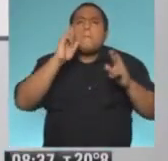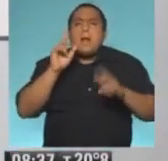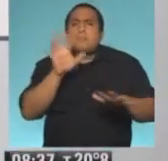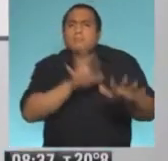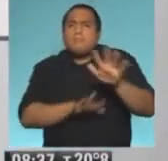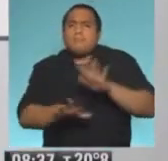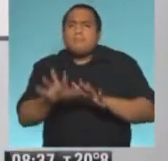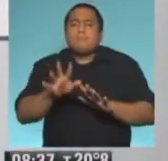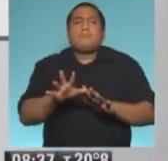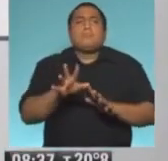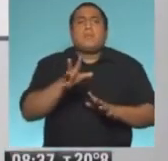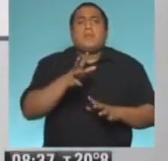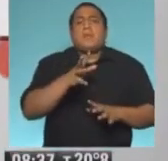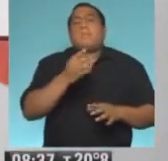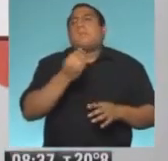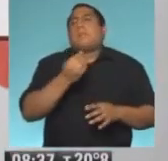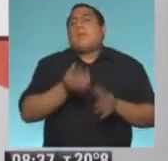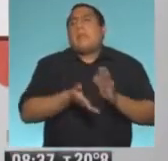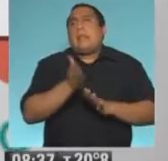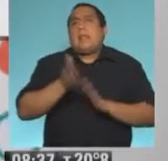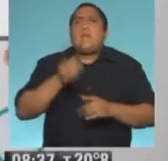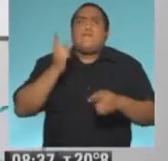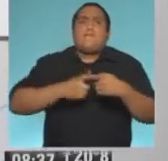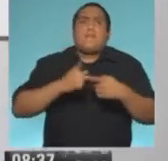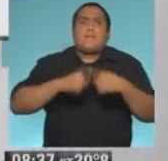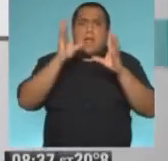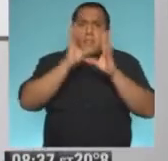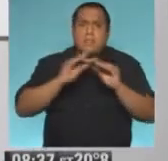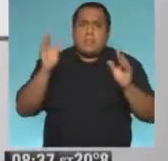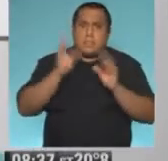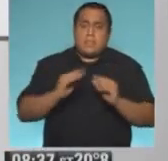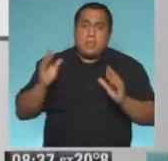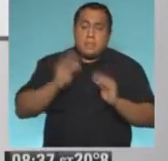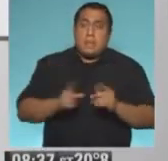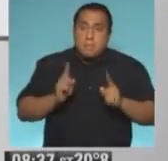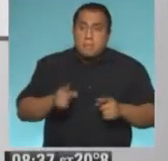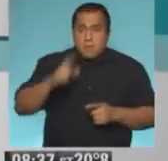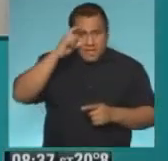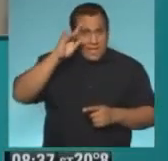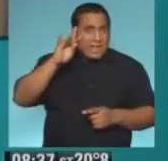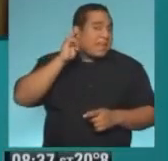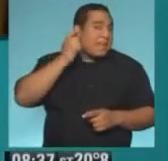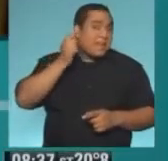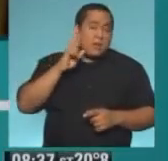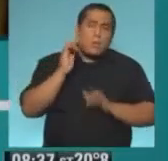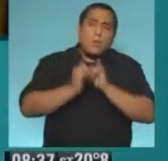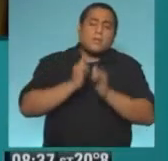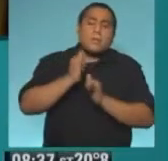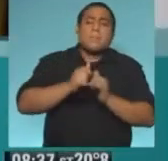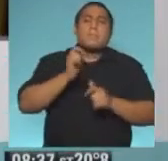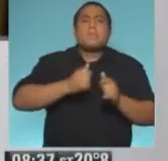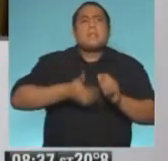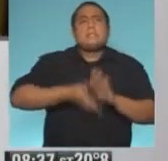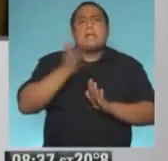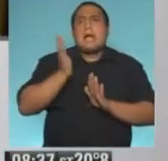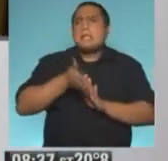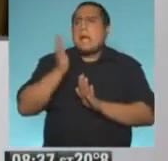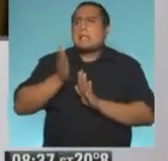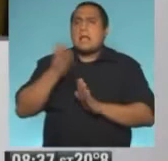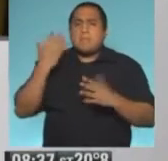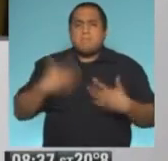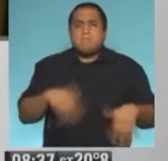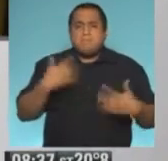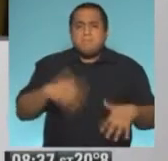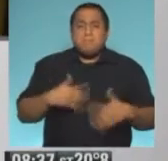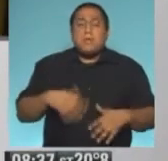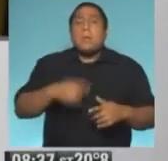las fiestas, digamos, navideñas. Que, bueno, un poquito lo que comentaba Edgar. Edgar, también es similar a que la gente se traslada mucho y ya con,